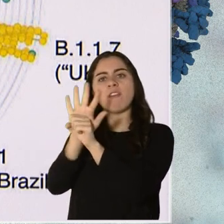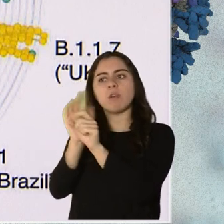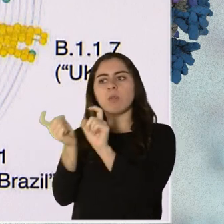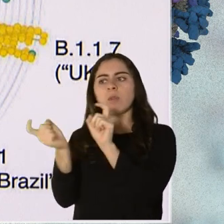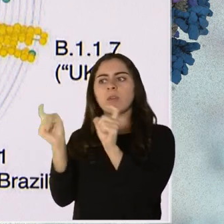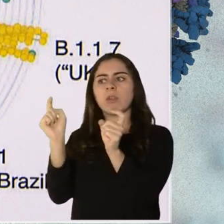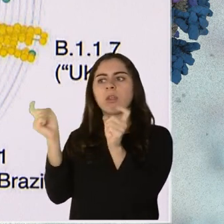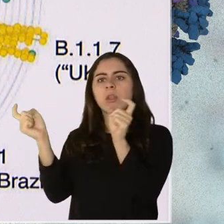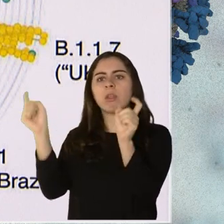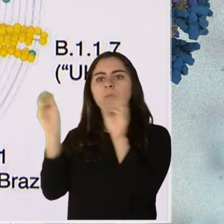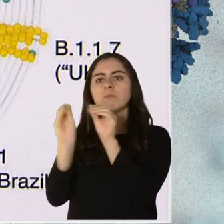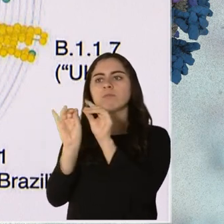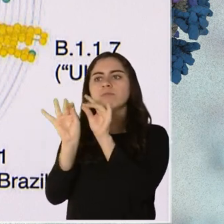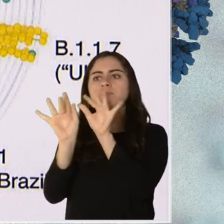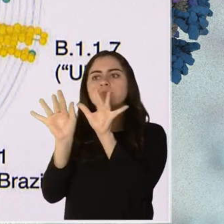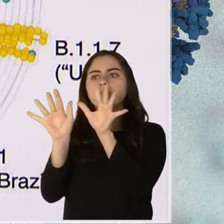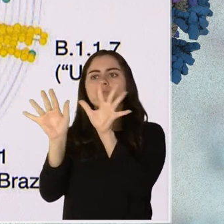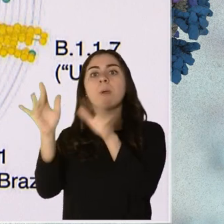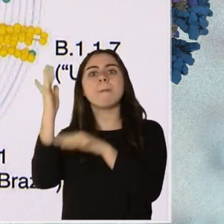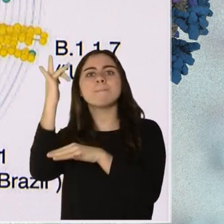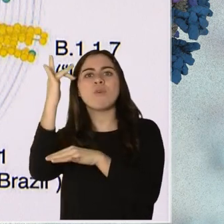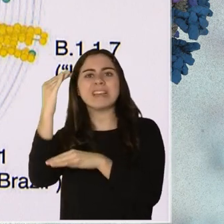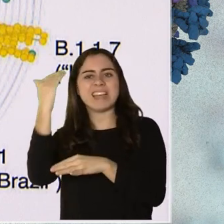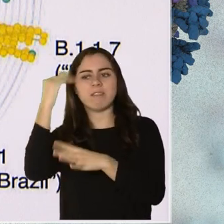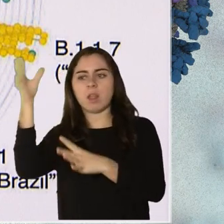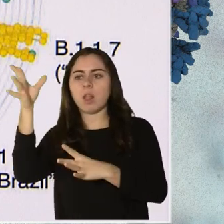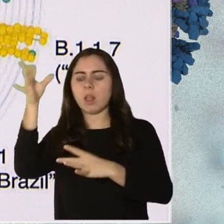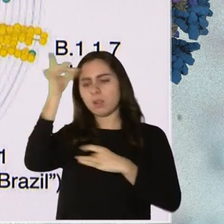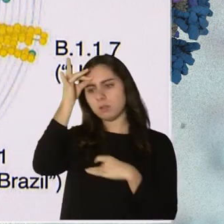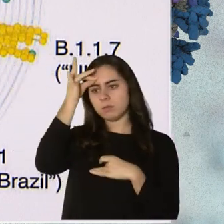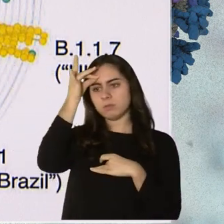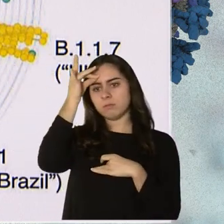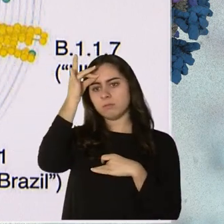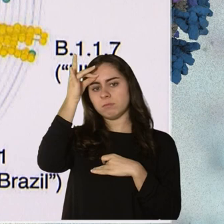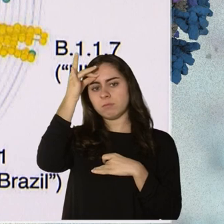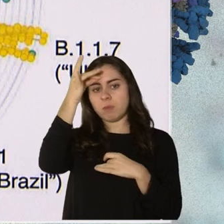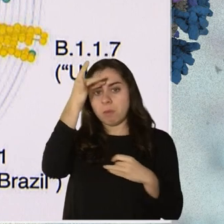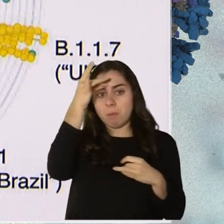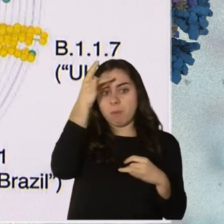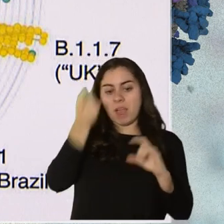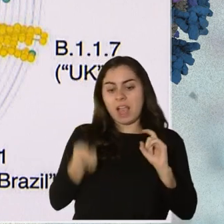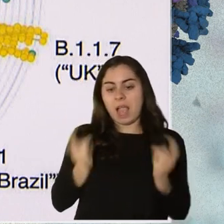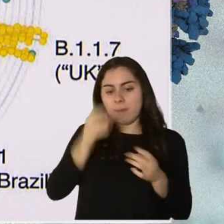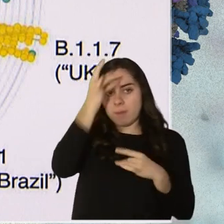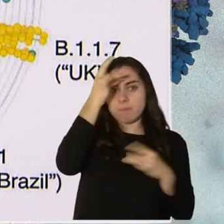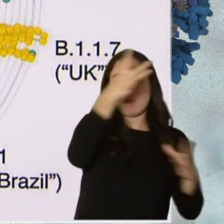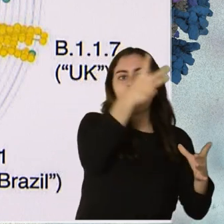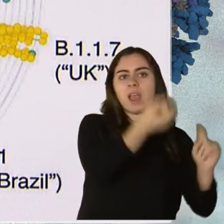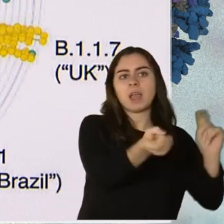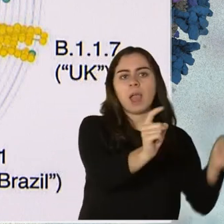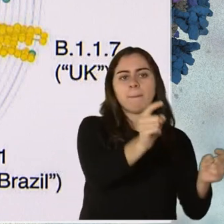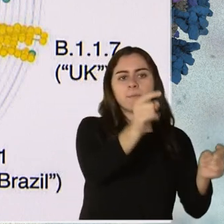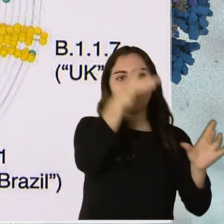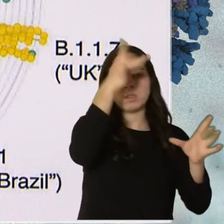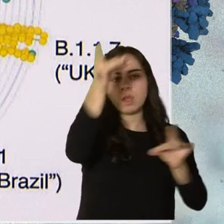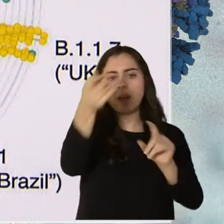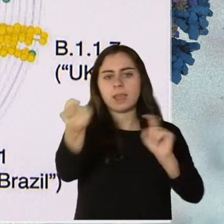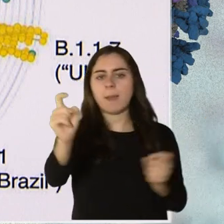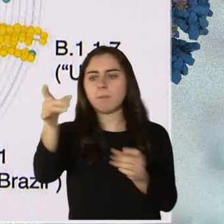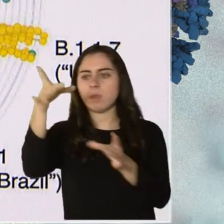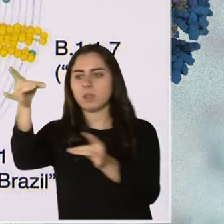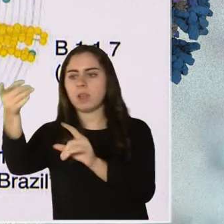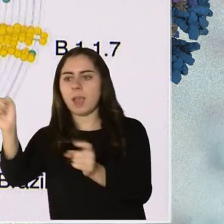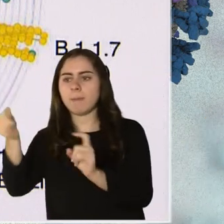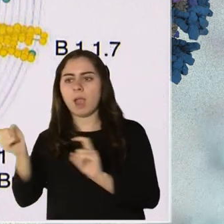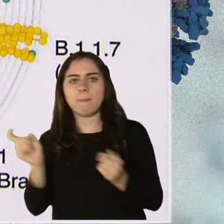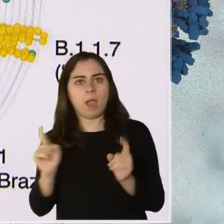virus muta. Cada vez que se transmite entre personas va adquiriendo distintas mutaciones, pero que no hace un efecto ni en transmisibilidad ni en letalidad.